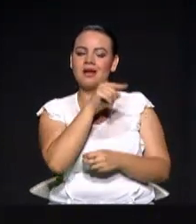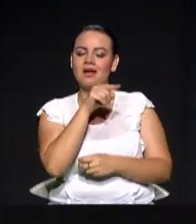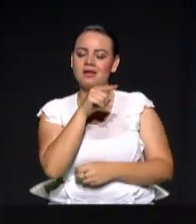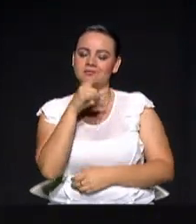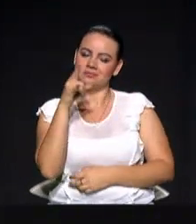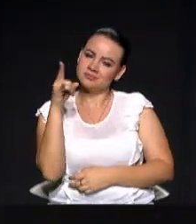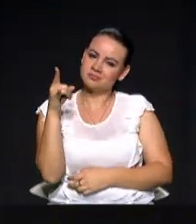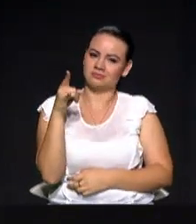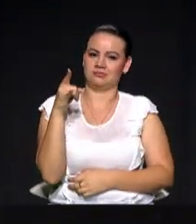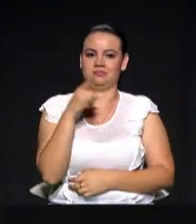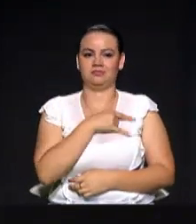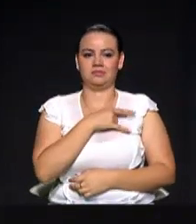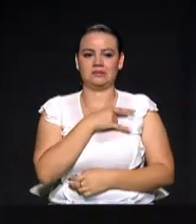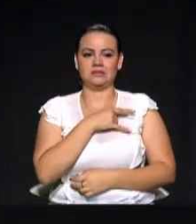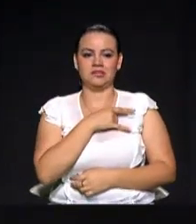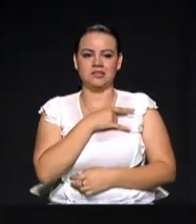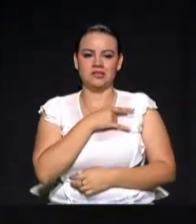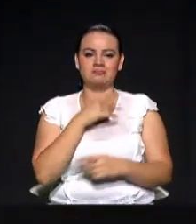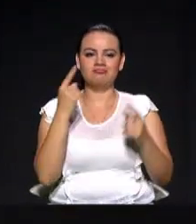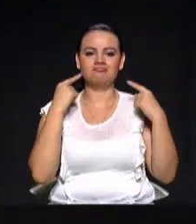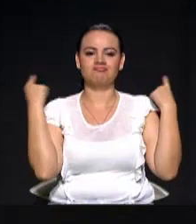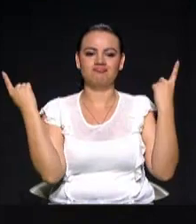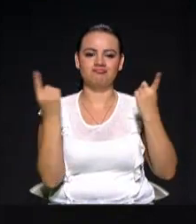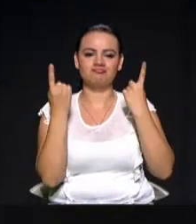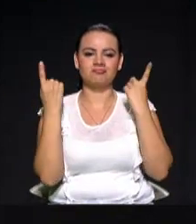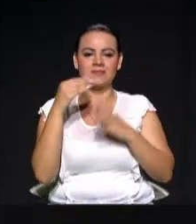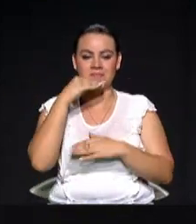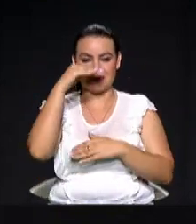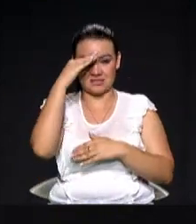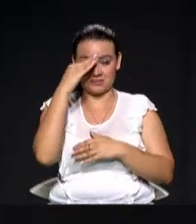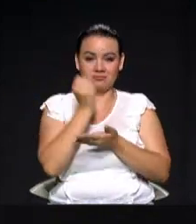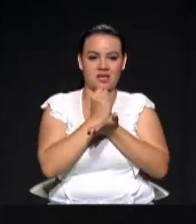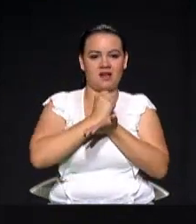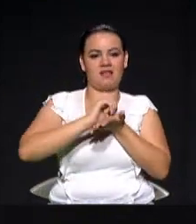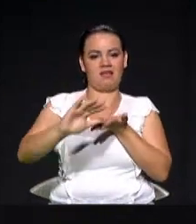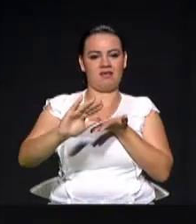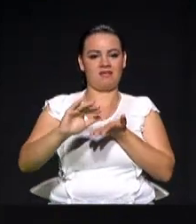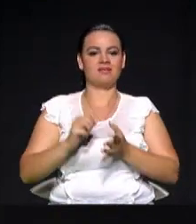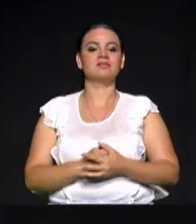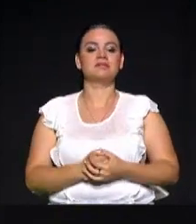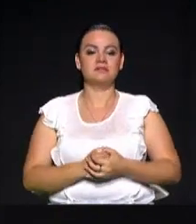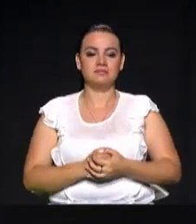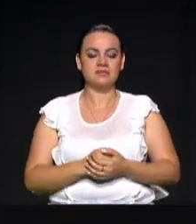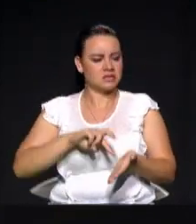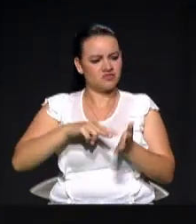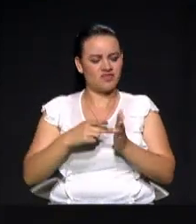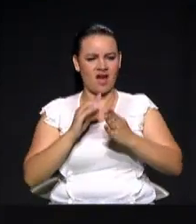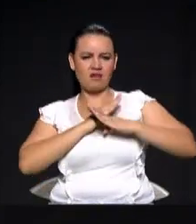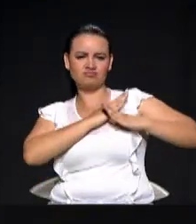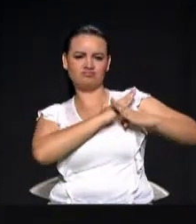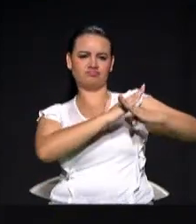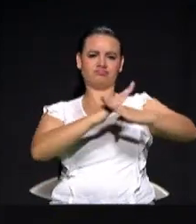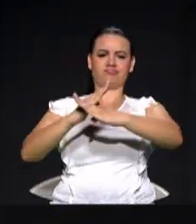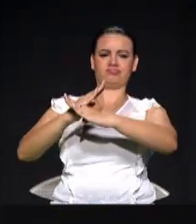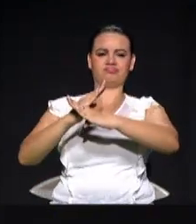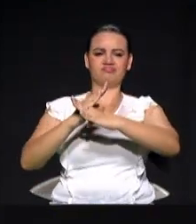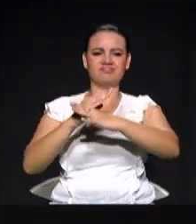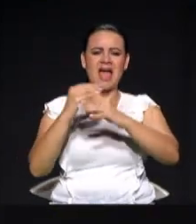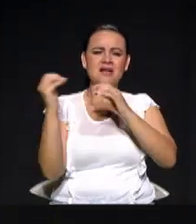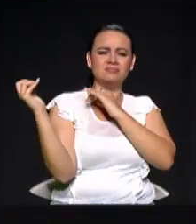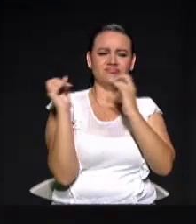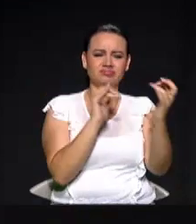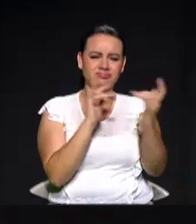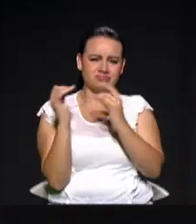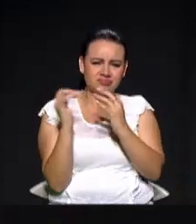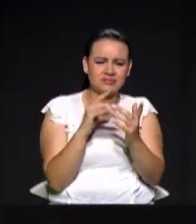porque esos dos elementos son fundamentales, son los que nos han posibilitado la violencia, la falta de oportunidades de empleo y falta de